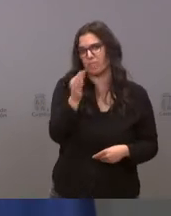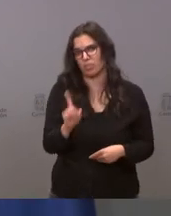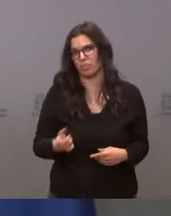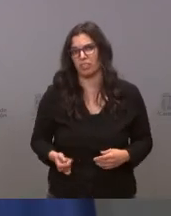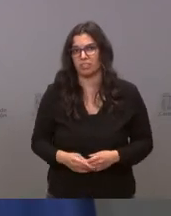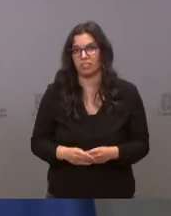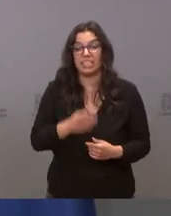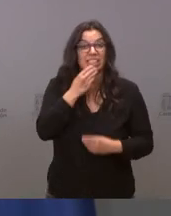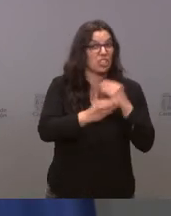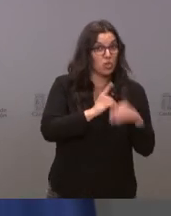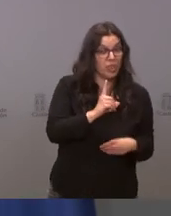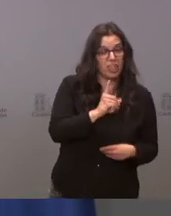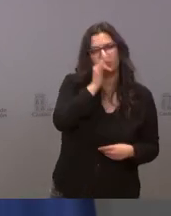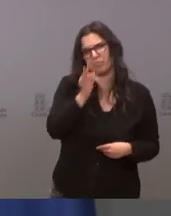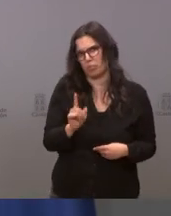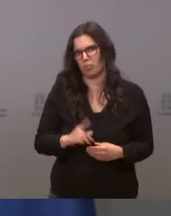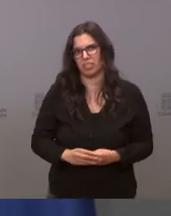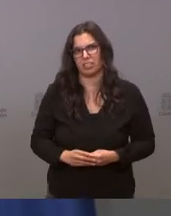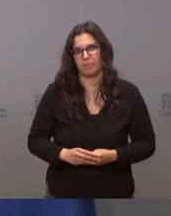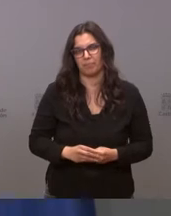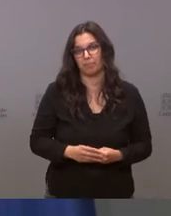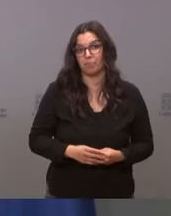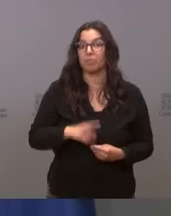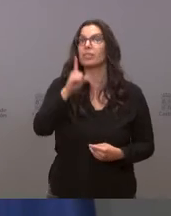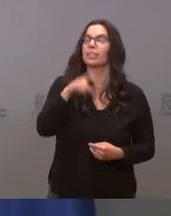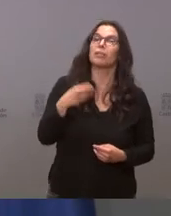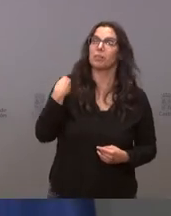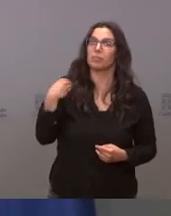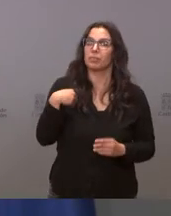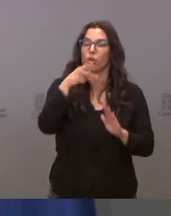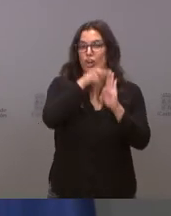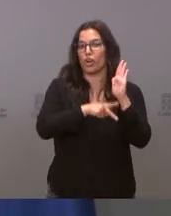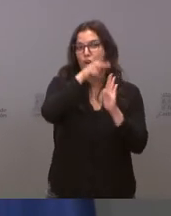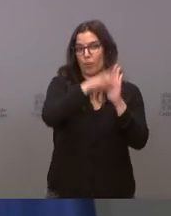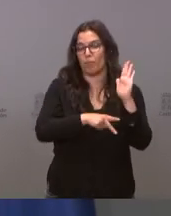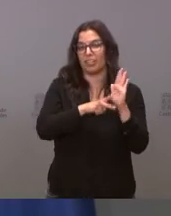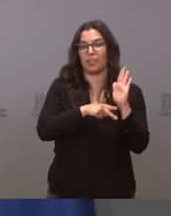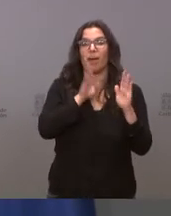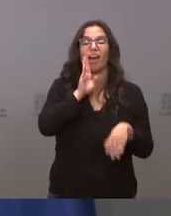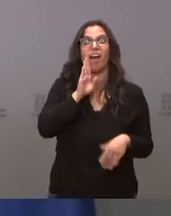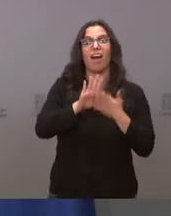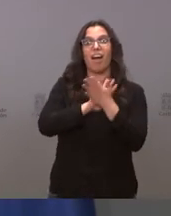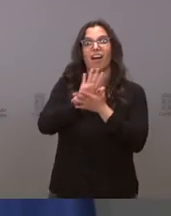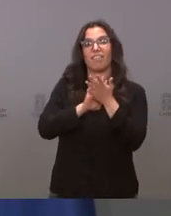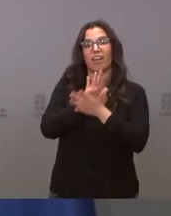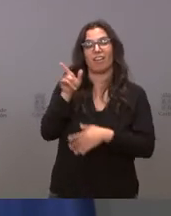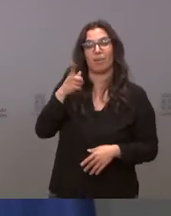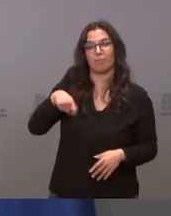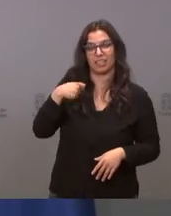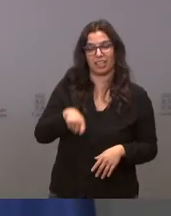si no vas a hacer las cosas no las prometas eso también está en el Eclesiastes que ha citado ayer nuestro presidente